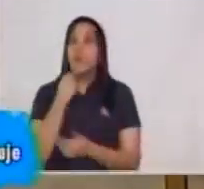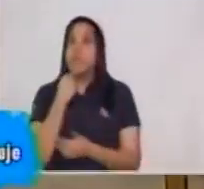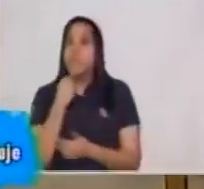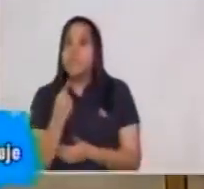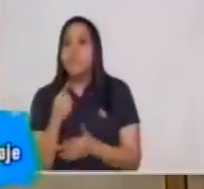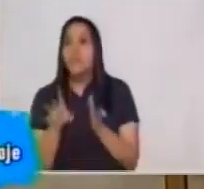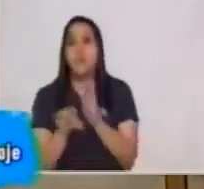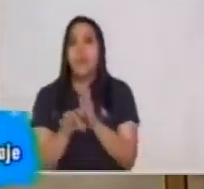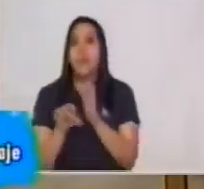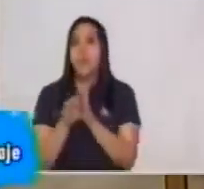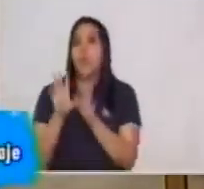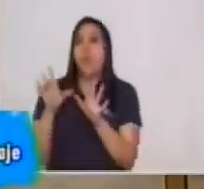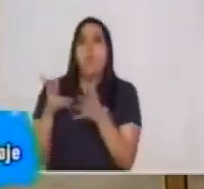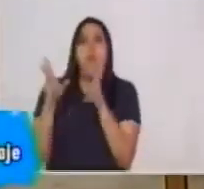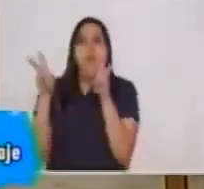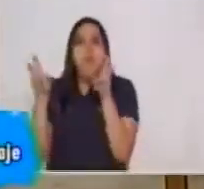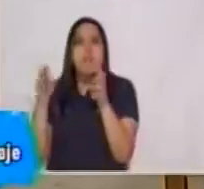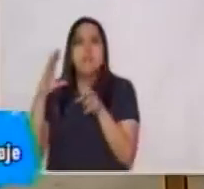es el contexto?